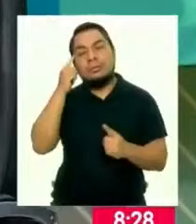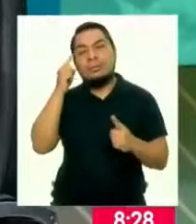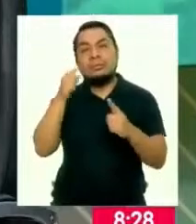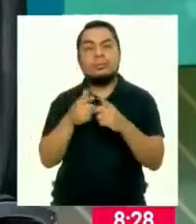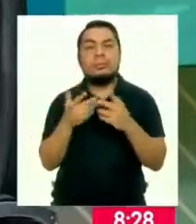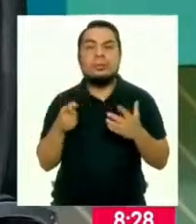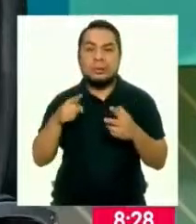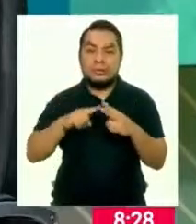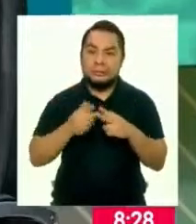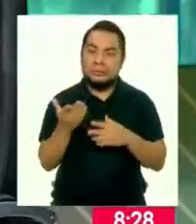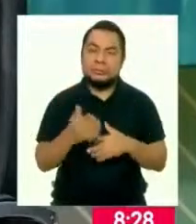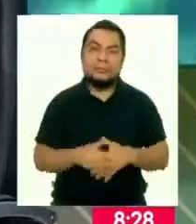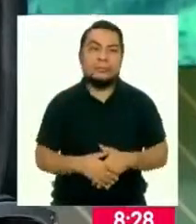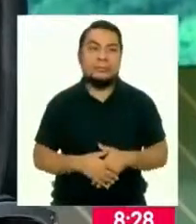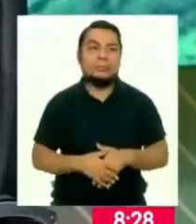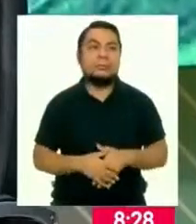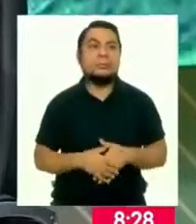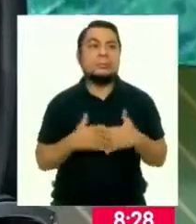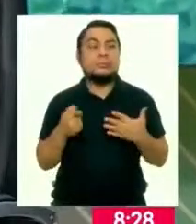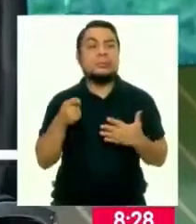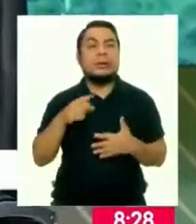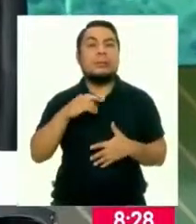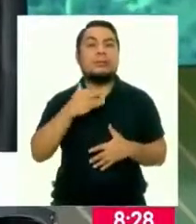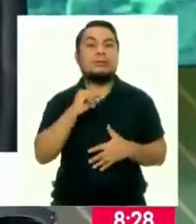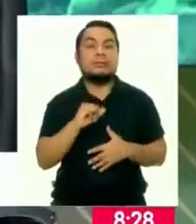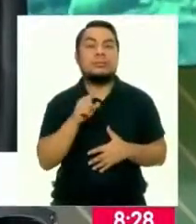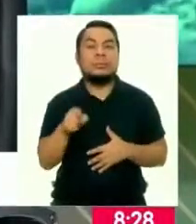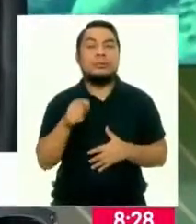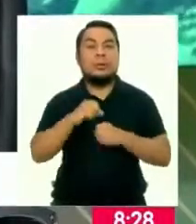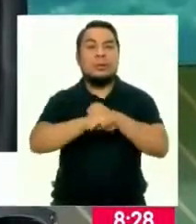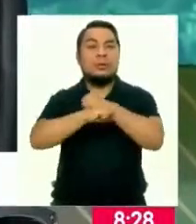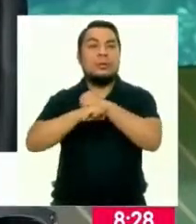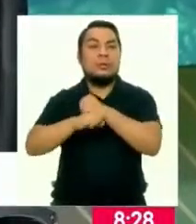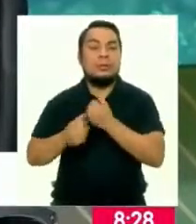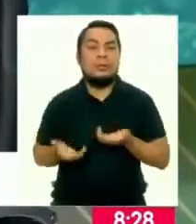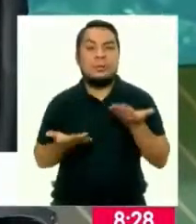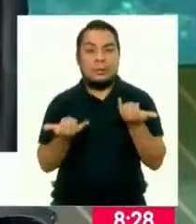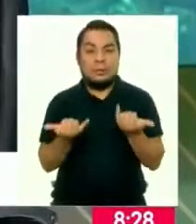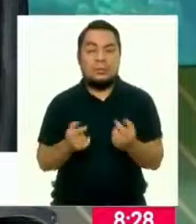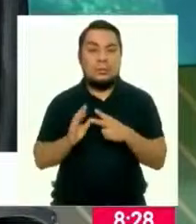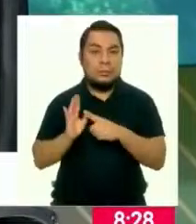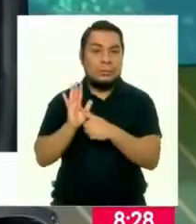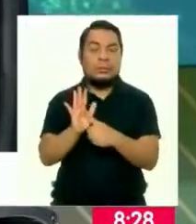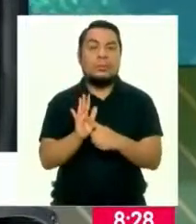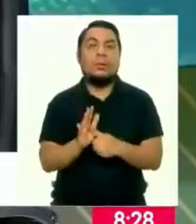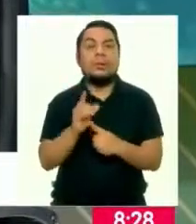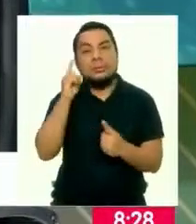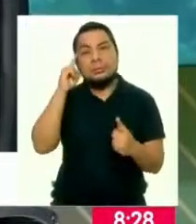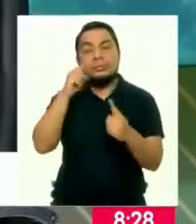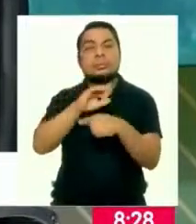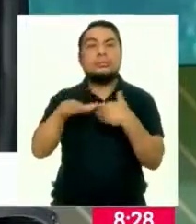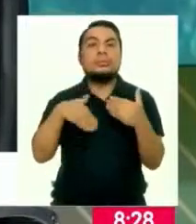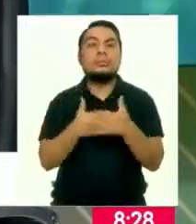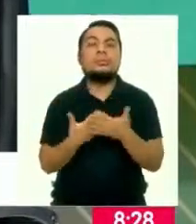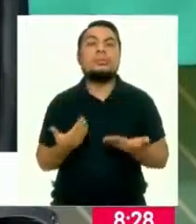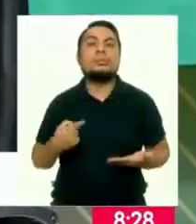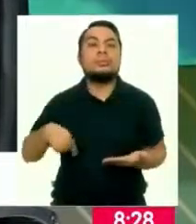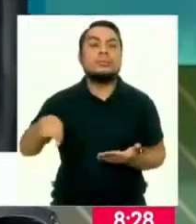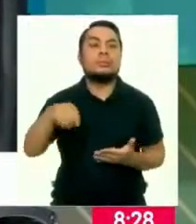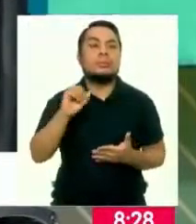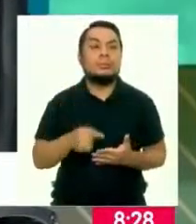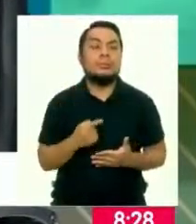de esta iniciativa? Bueno, Apachicuy es una campaña que la hemos lanzado recientemente con el propósito de conservar nuestra